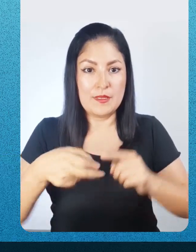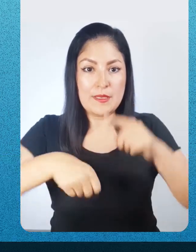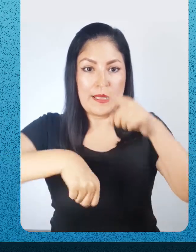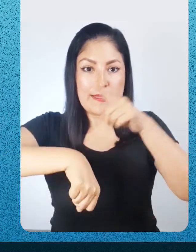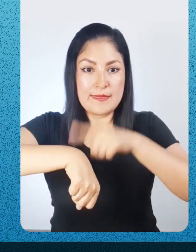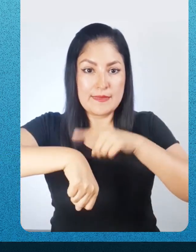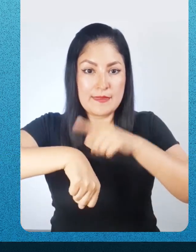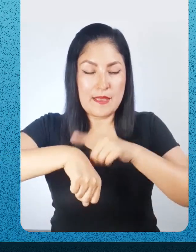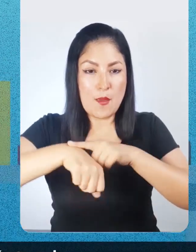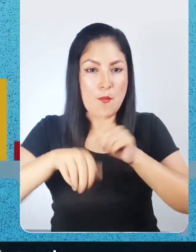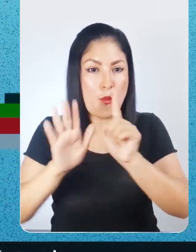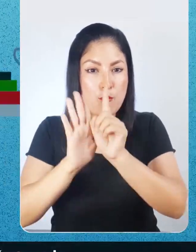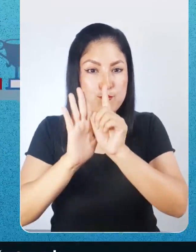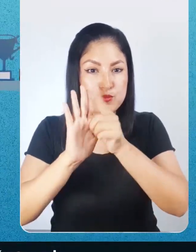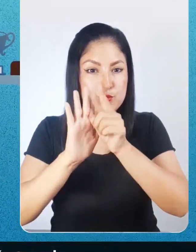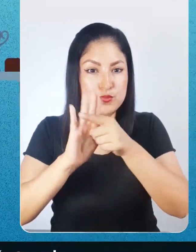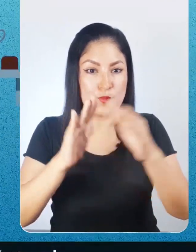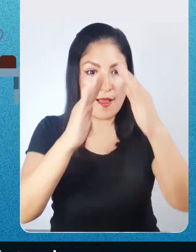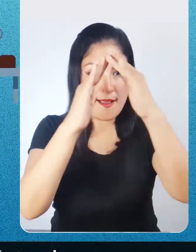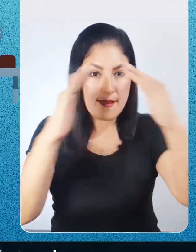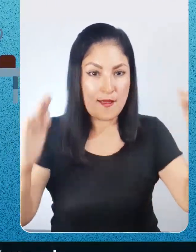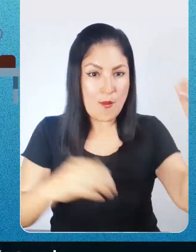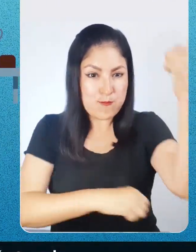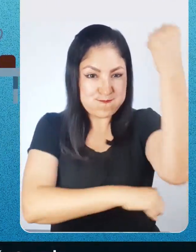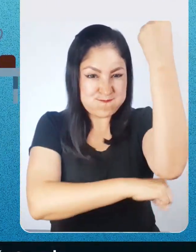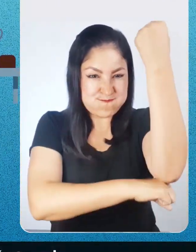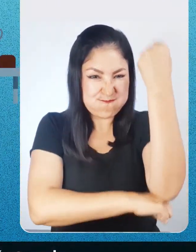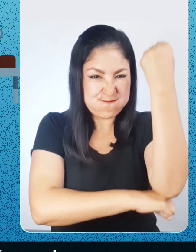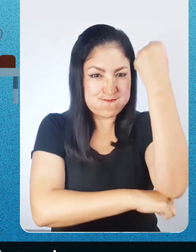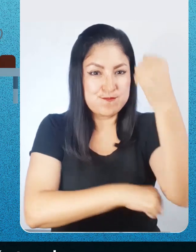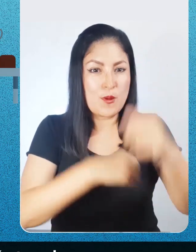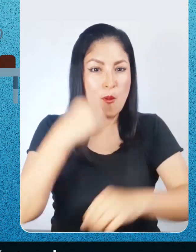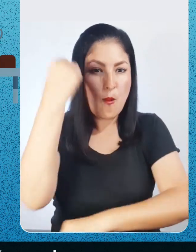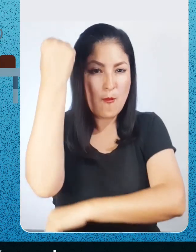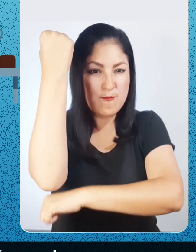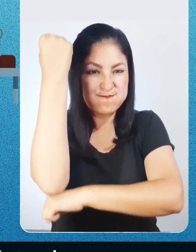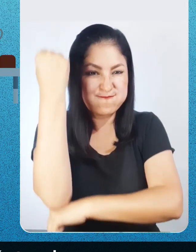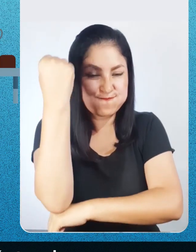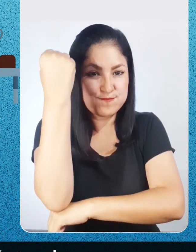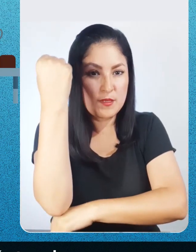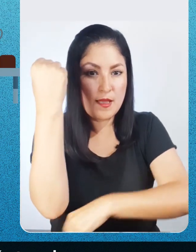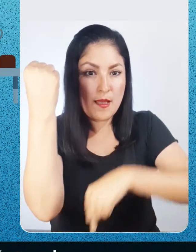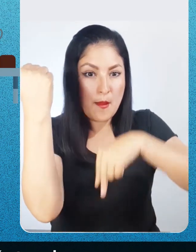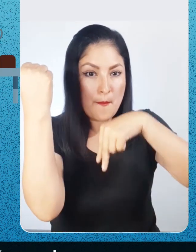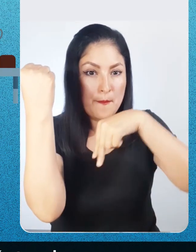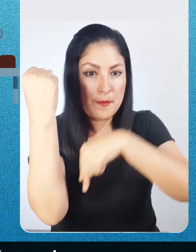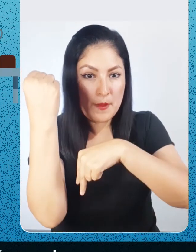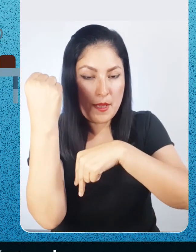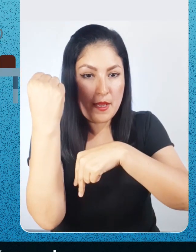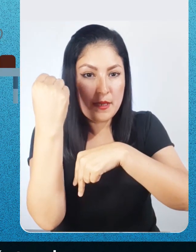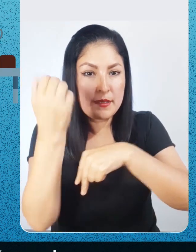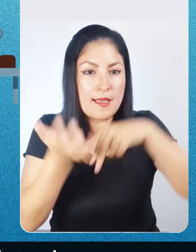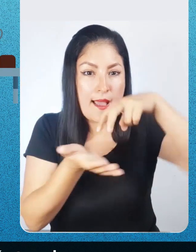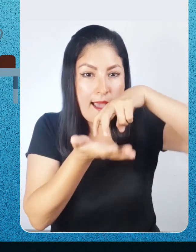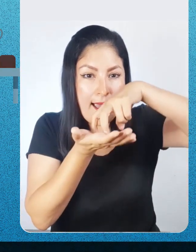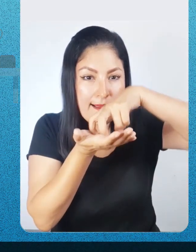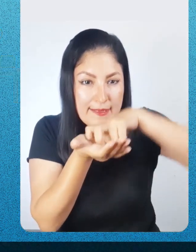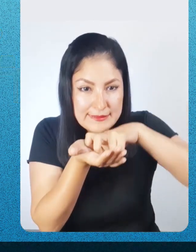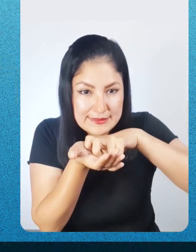Momento 2. Durante los dos primeros minutos, ubícate en la zona segura interna en caso de sismo.